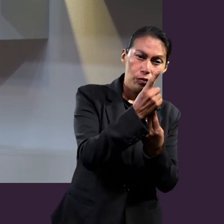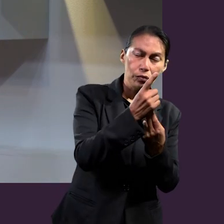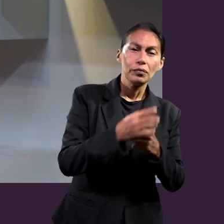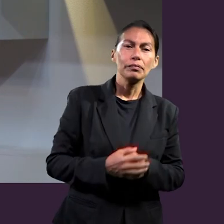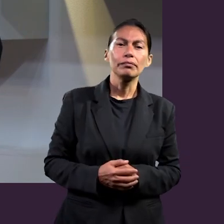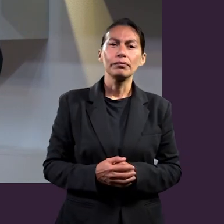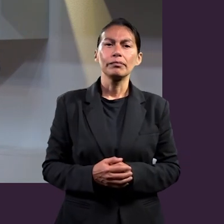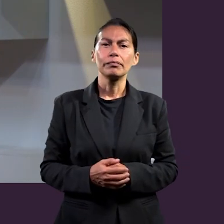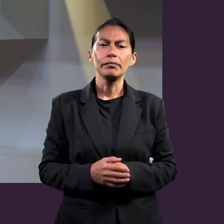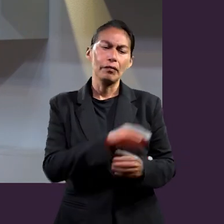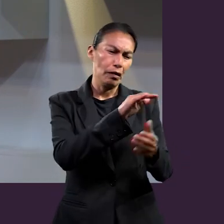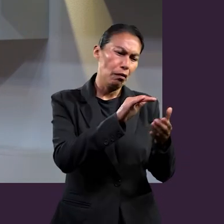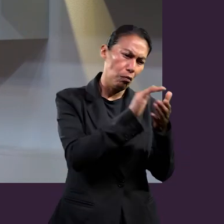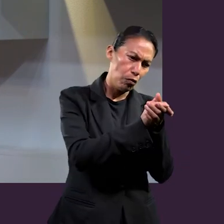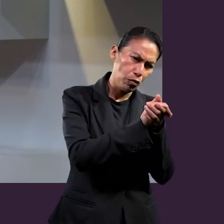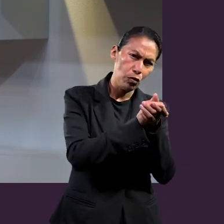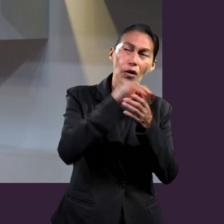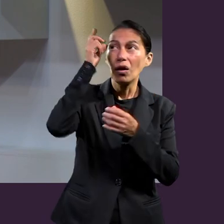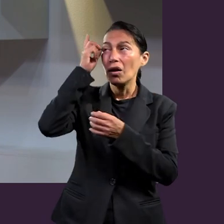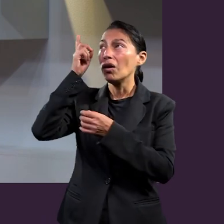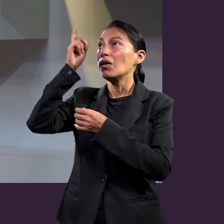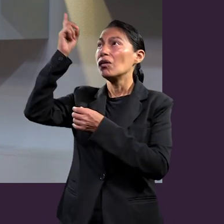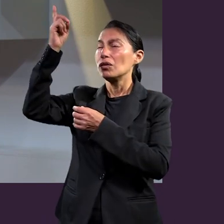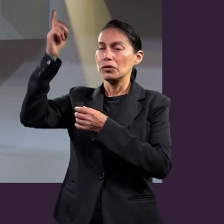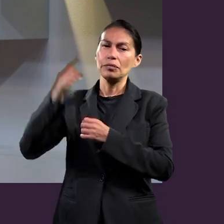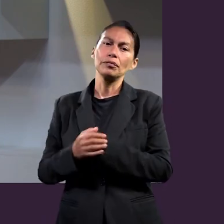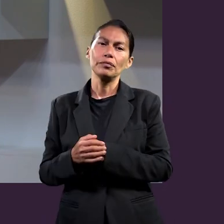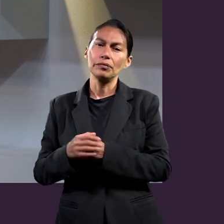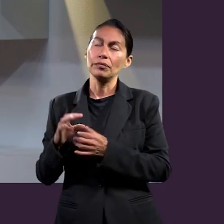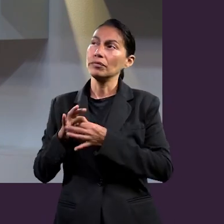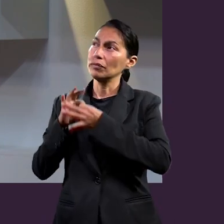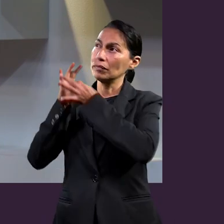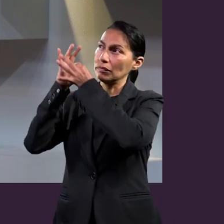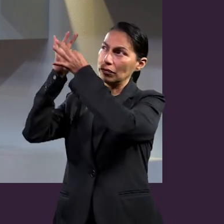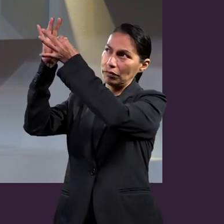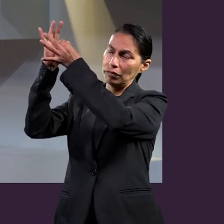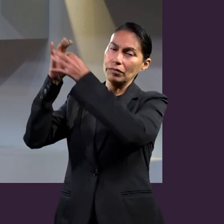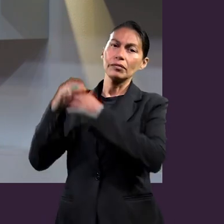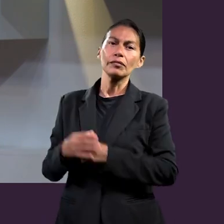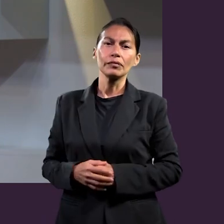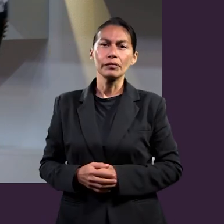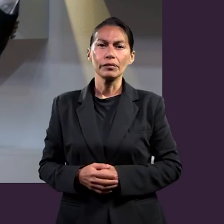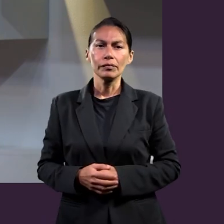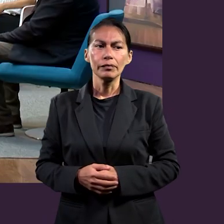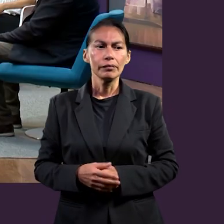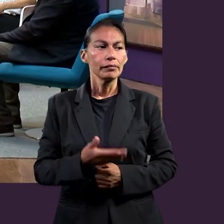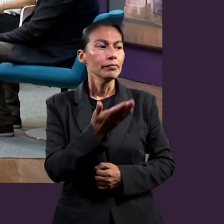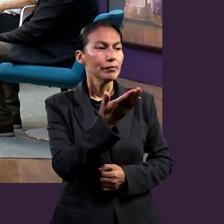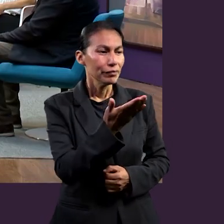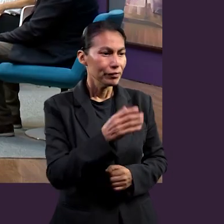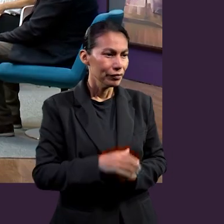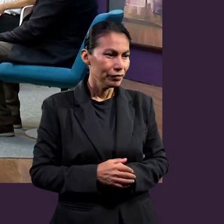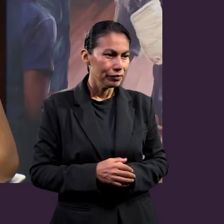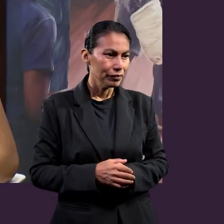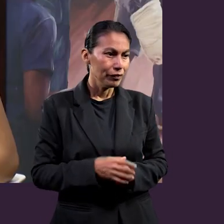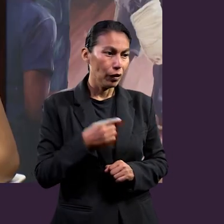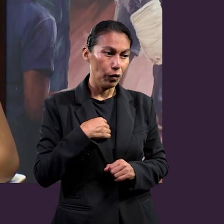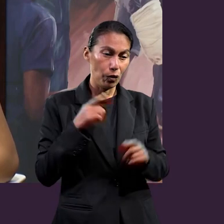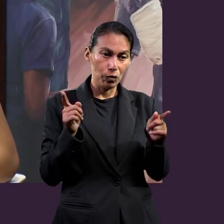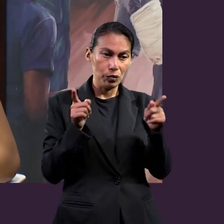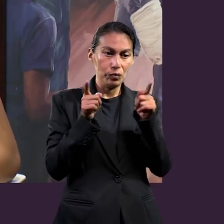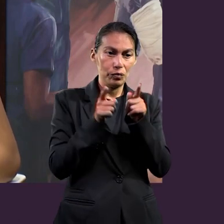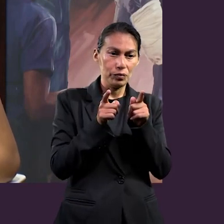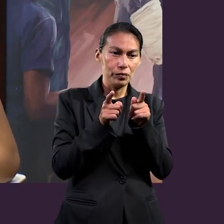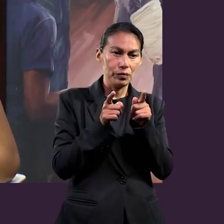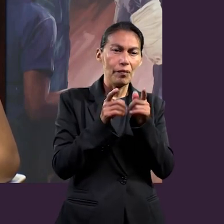carne. Lo hablamos en el contexto del matrimonio, el maestro lo tocó, pero también en el contexto de mi relación con Cristo. Jacqueline. Yo lo